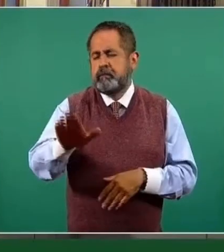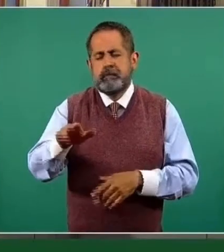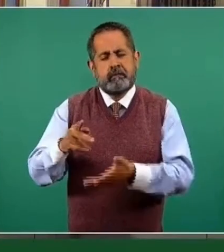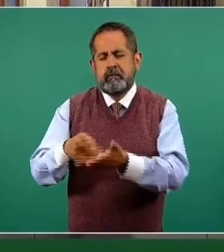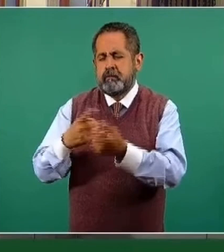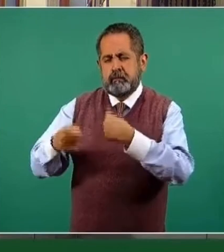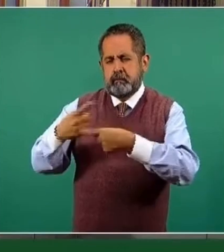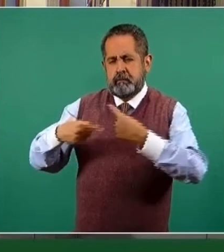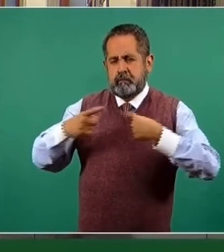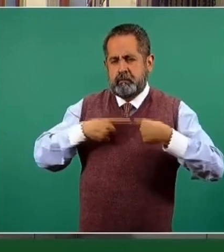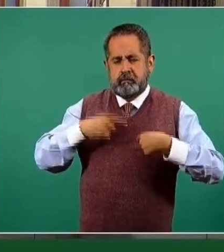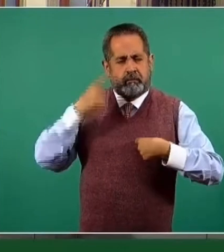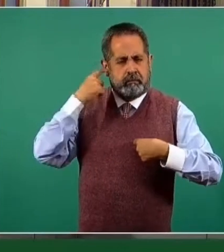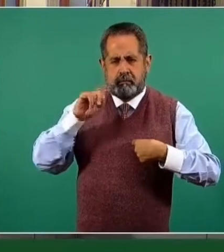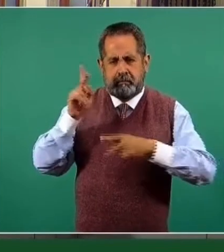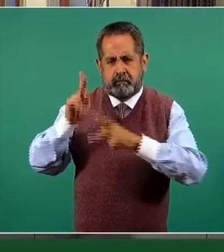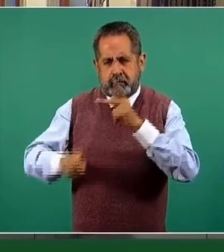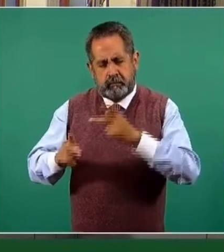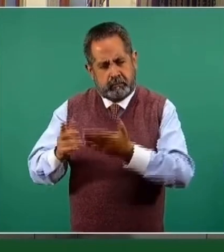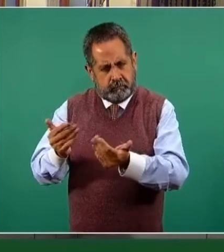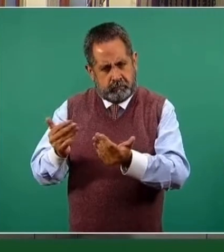nuevamente, por favor, porque no se escuchó.